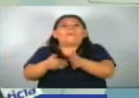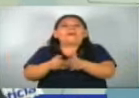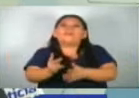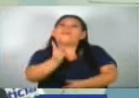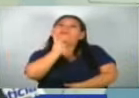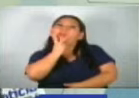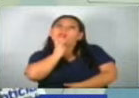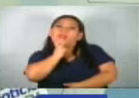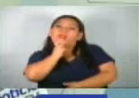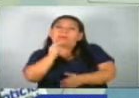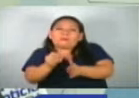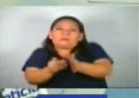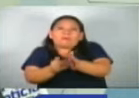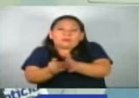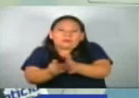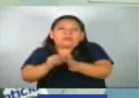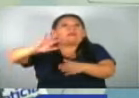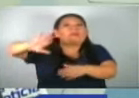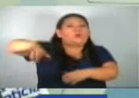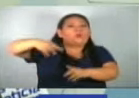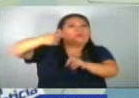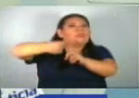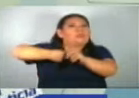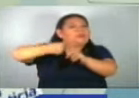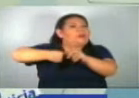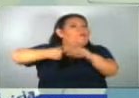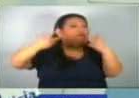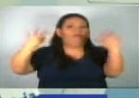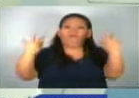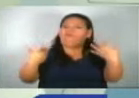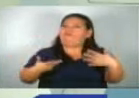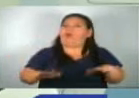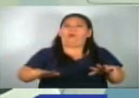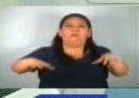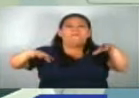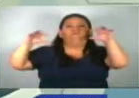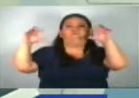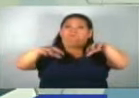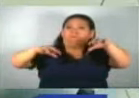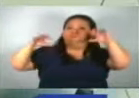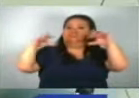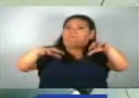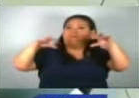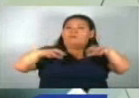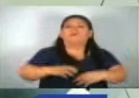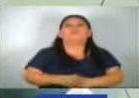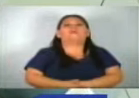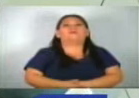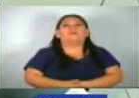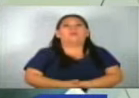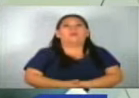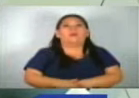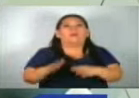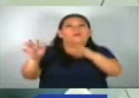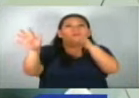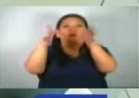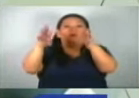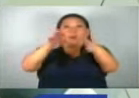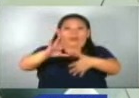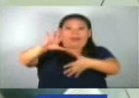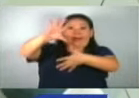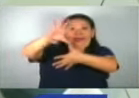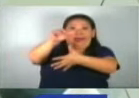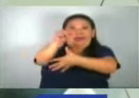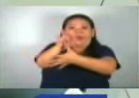viernes. Ya para el día sábado tendríamos el establecimiento pleno de las lluvias tipo temporal. Si el huracán se acerca a la